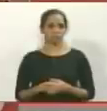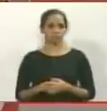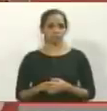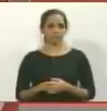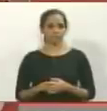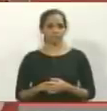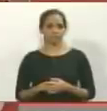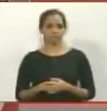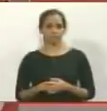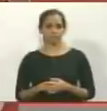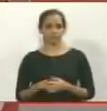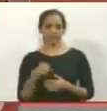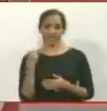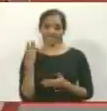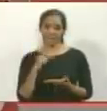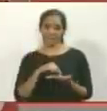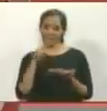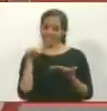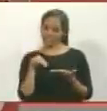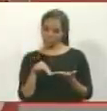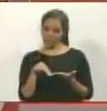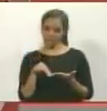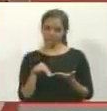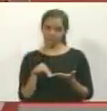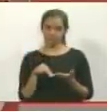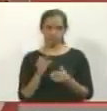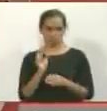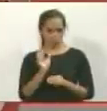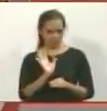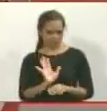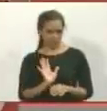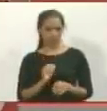la Asamblea Nacional, ya va un momentico,